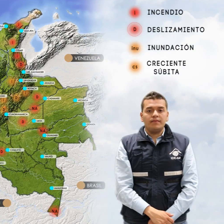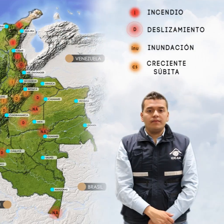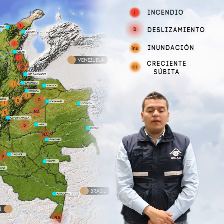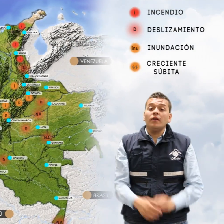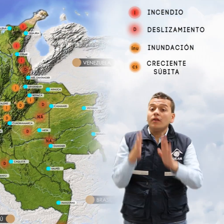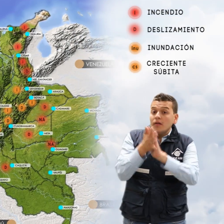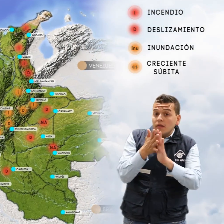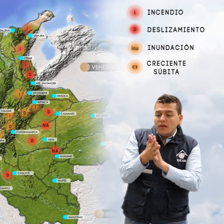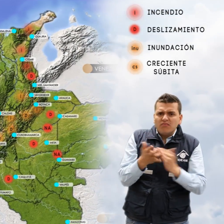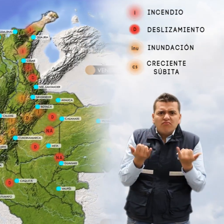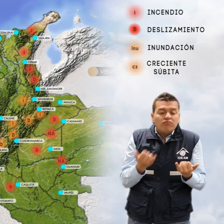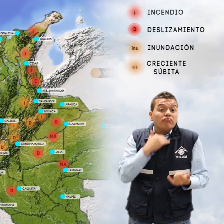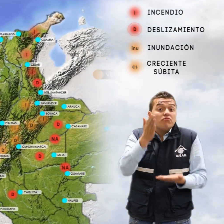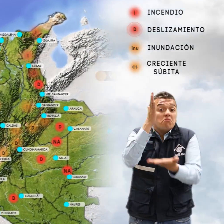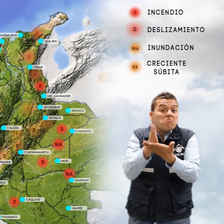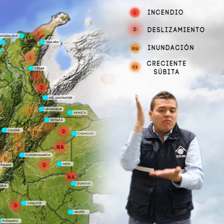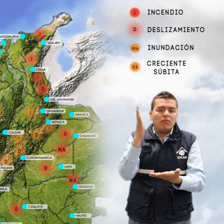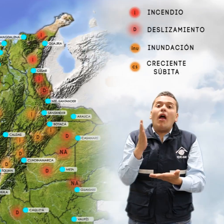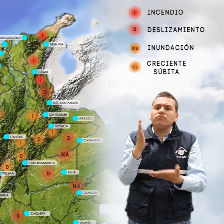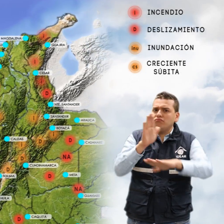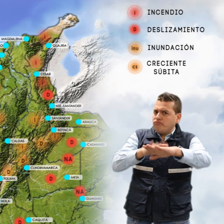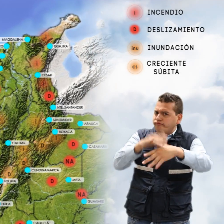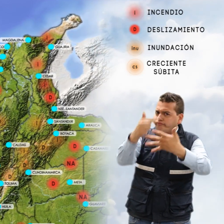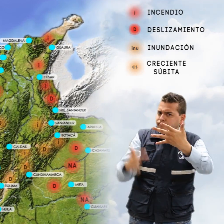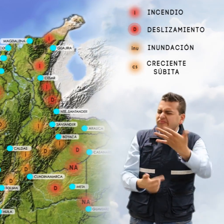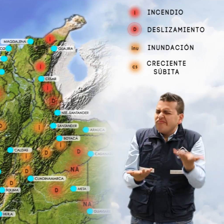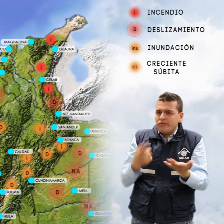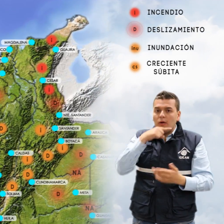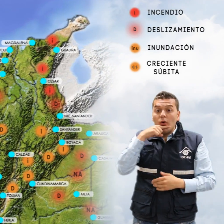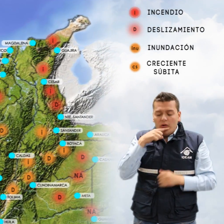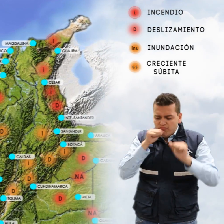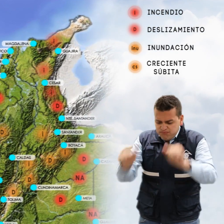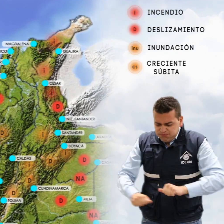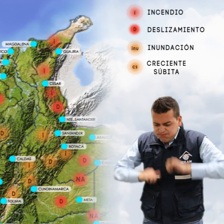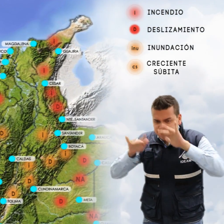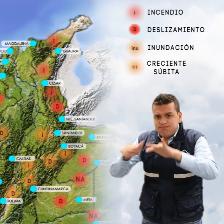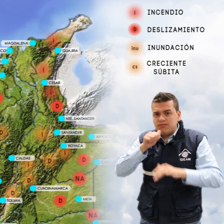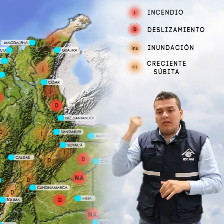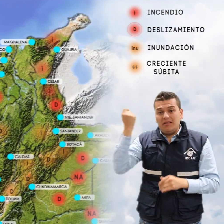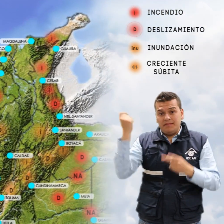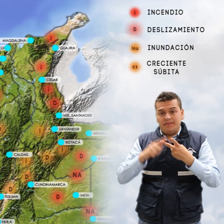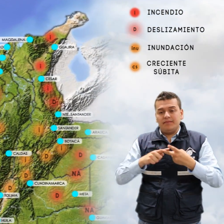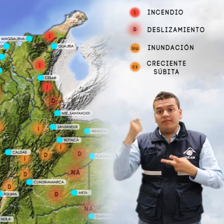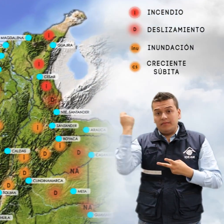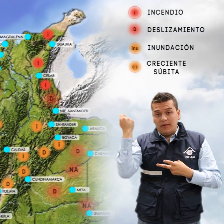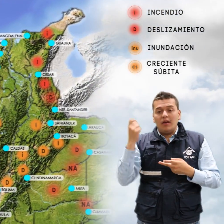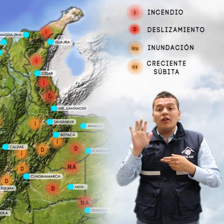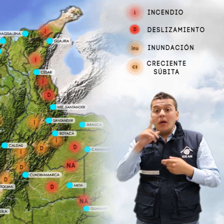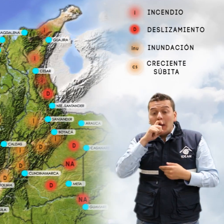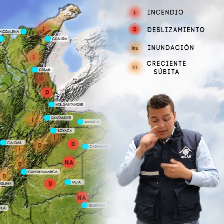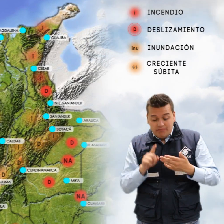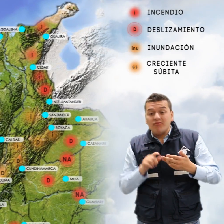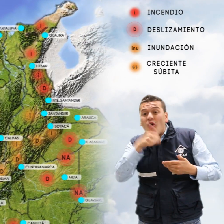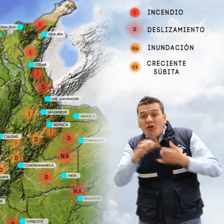Las alertas vigentes para el día de hoy son Alerta roja, por niveles altos en los ríos Amazonas, Meta y Guaviare. Por